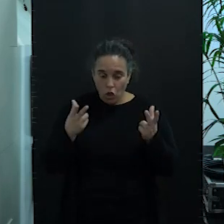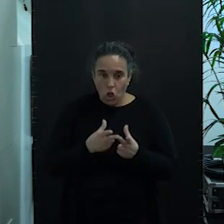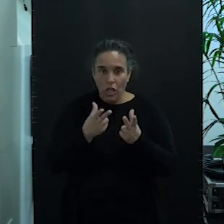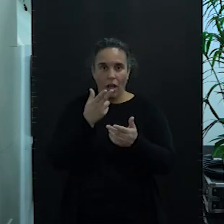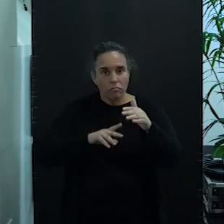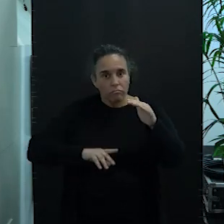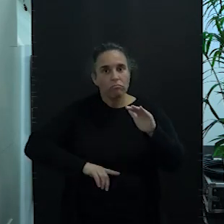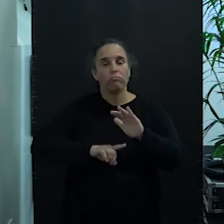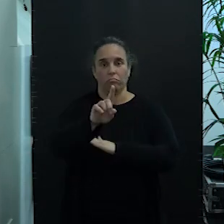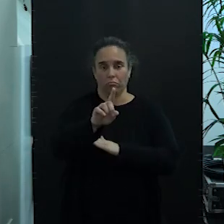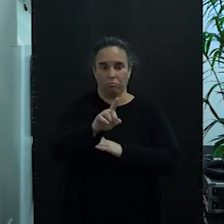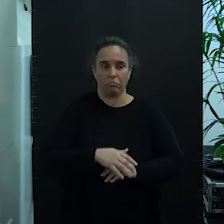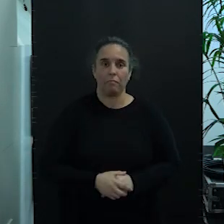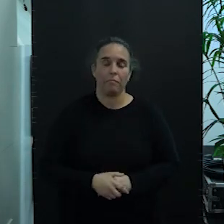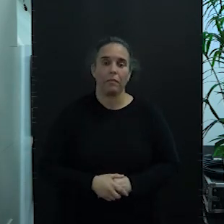que nos encontramos inmersos.